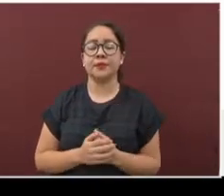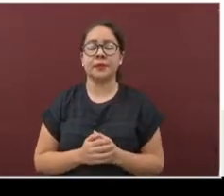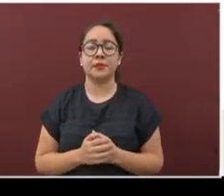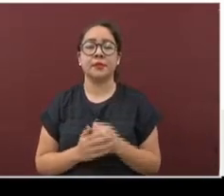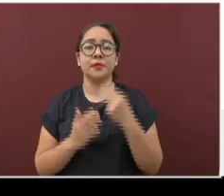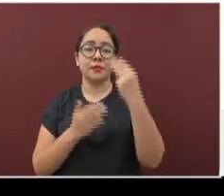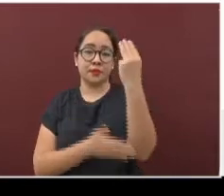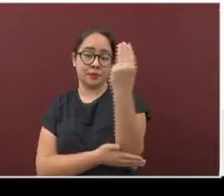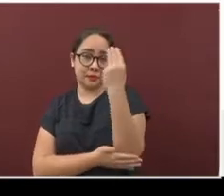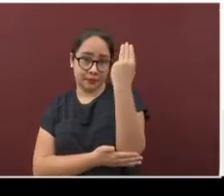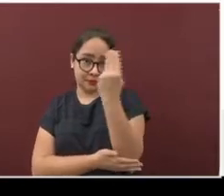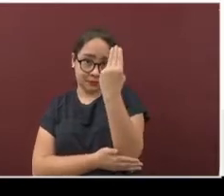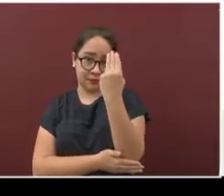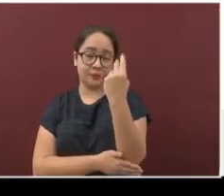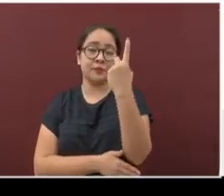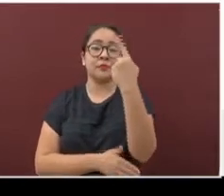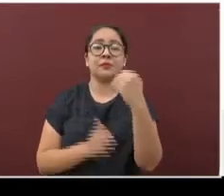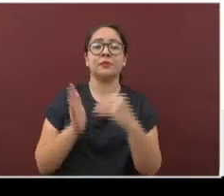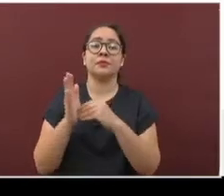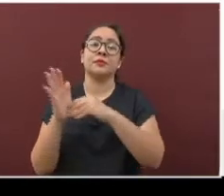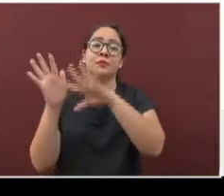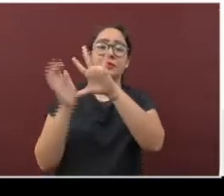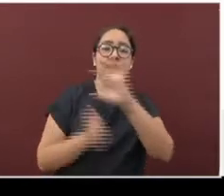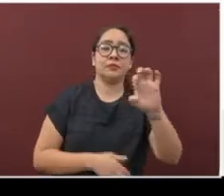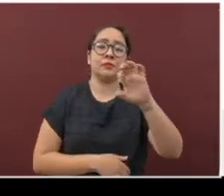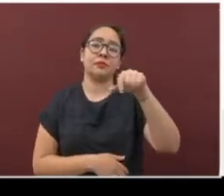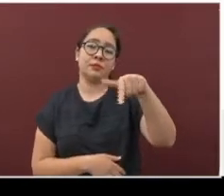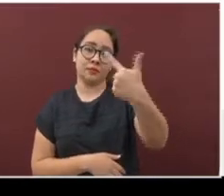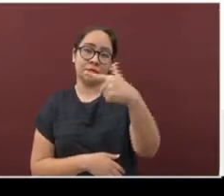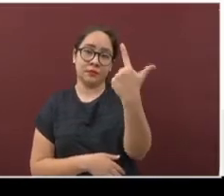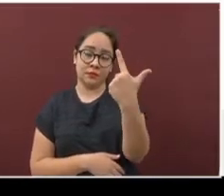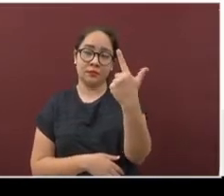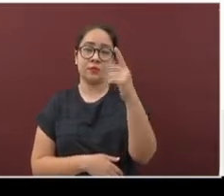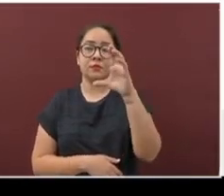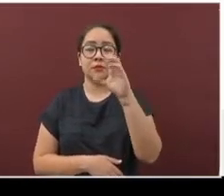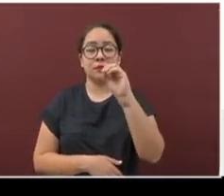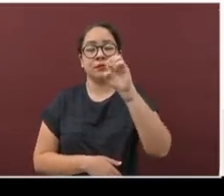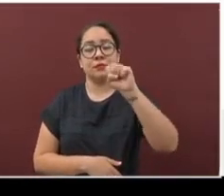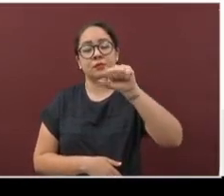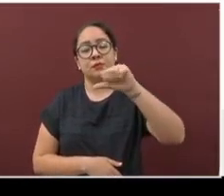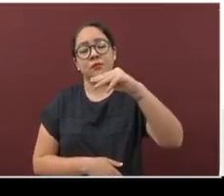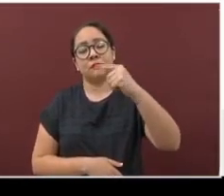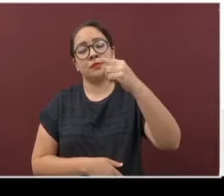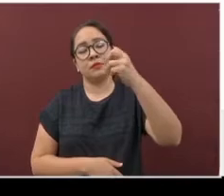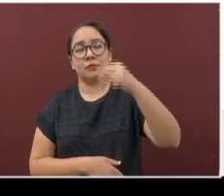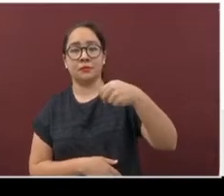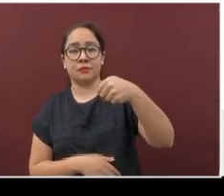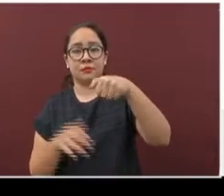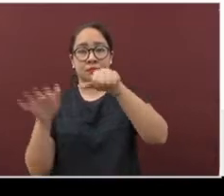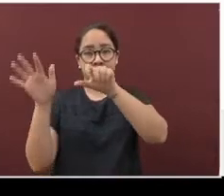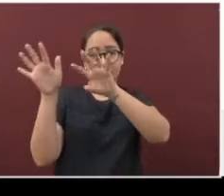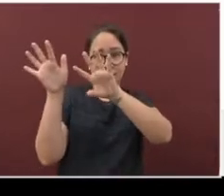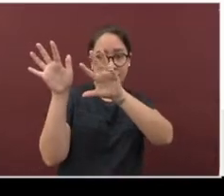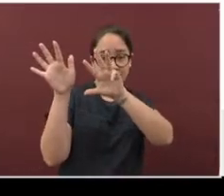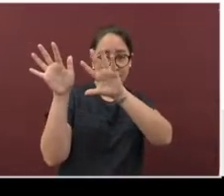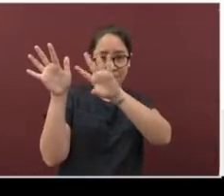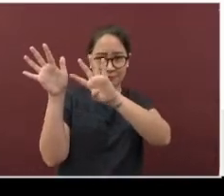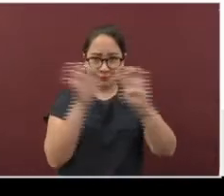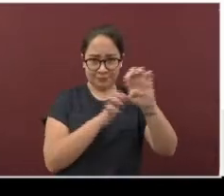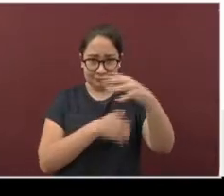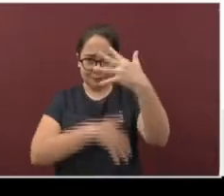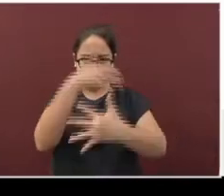Continúa Minatitlán con 1512. Cozamaloapan suma 915.